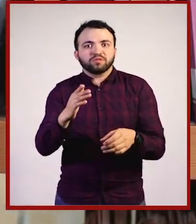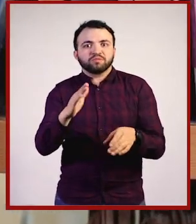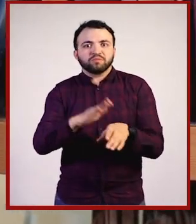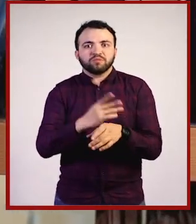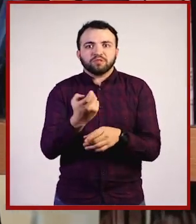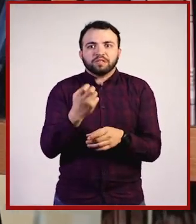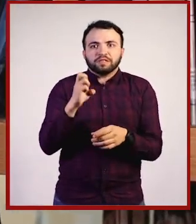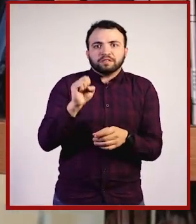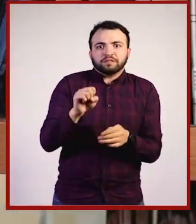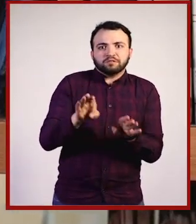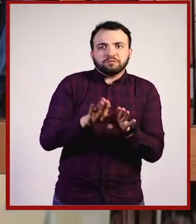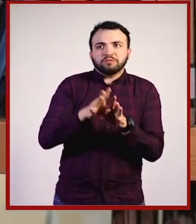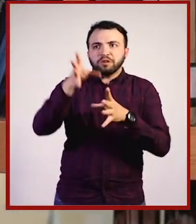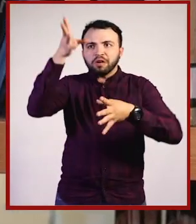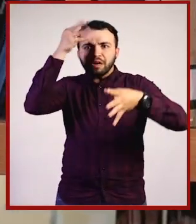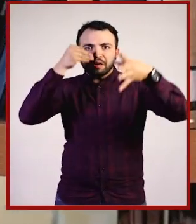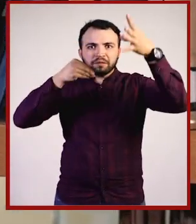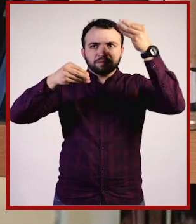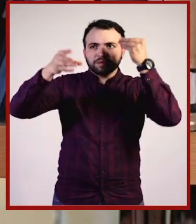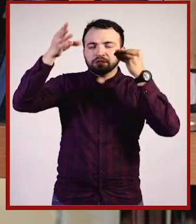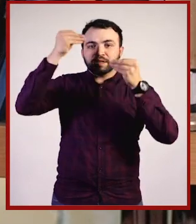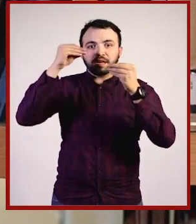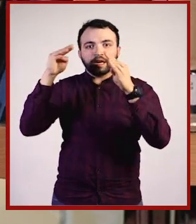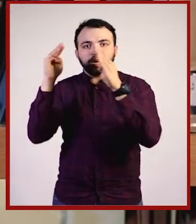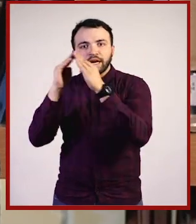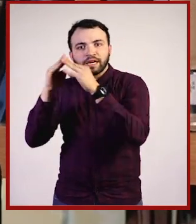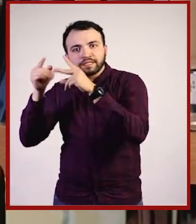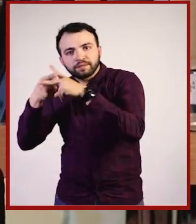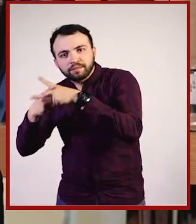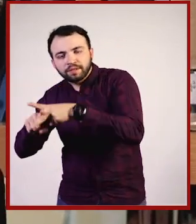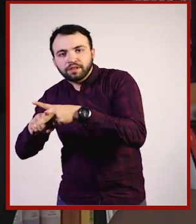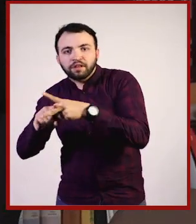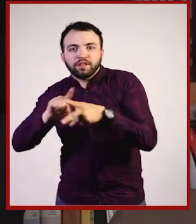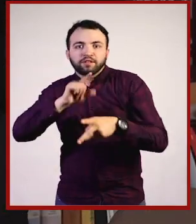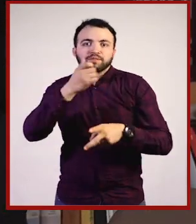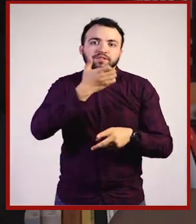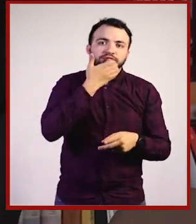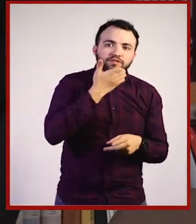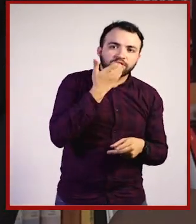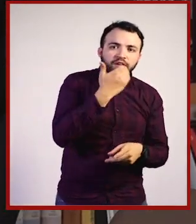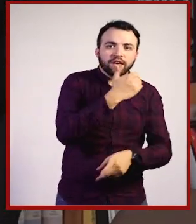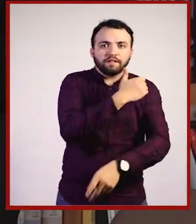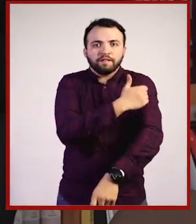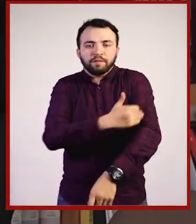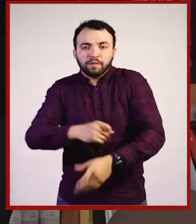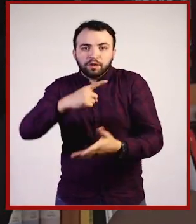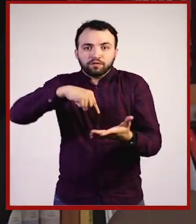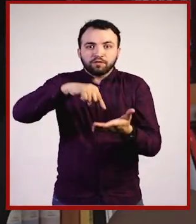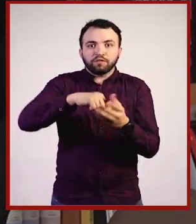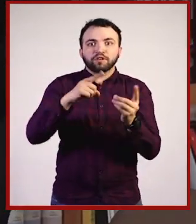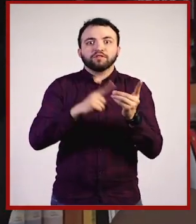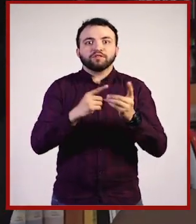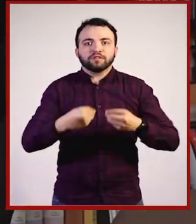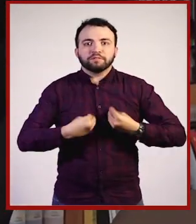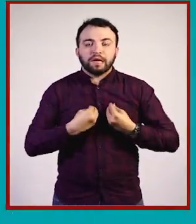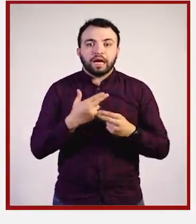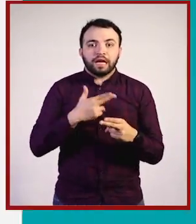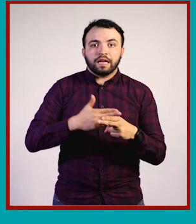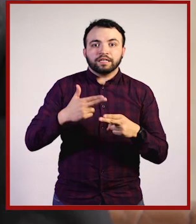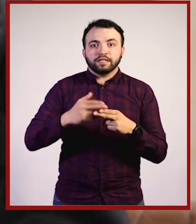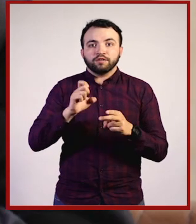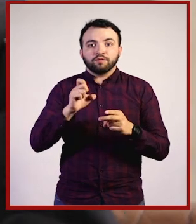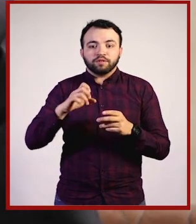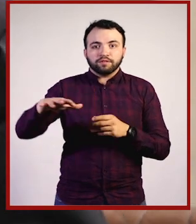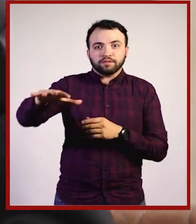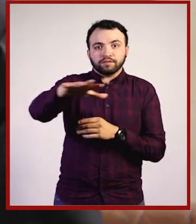es parte de un aprendizaje que se da en casa, con la familia, en la escuela, en el lugar donde vivimos. Hasta abarcar la sociedad completa.